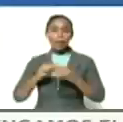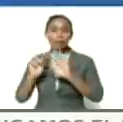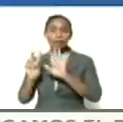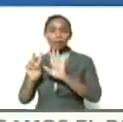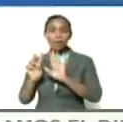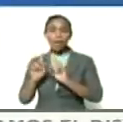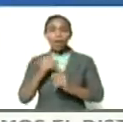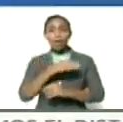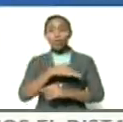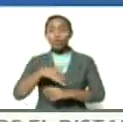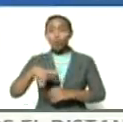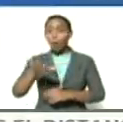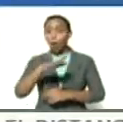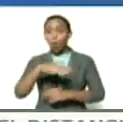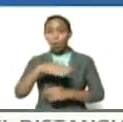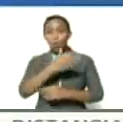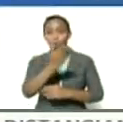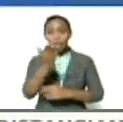sepa por favor